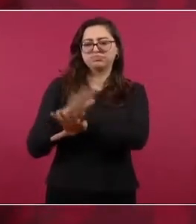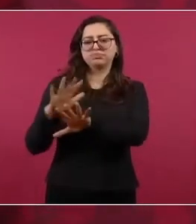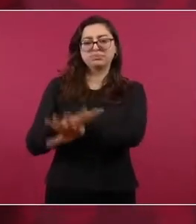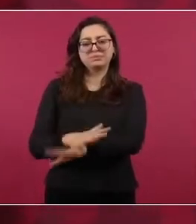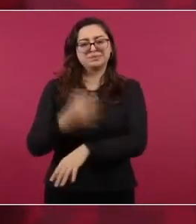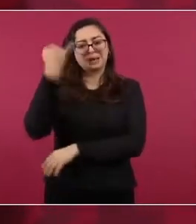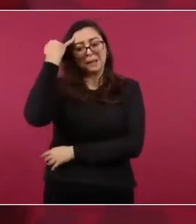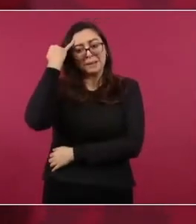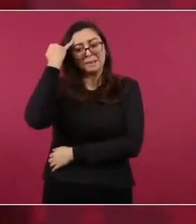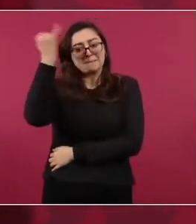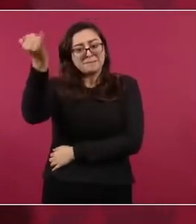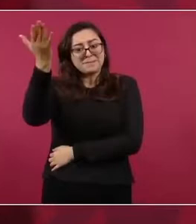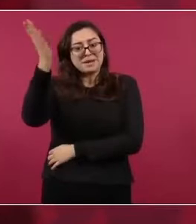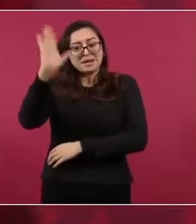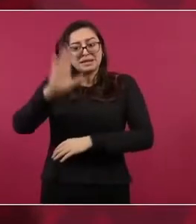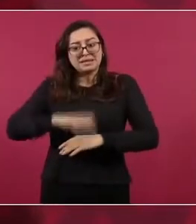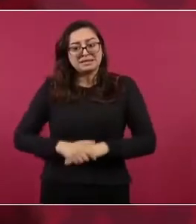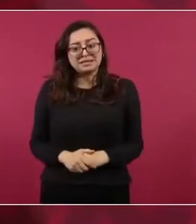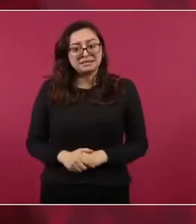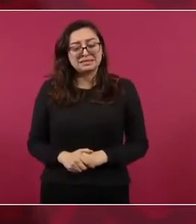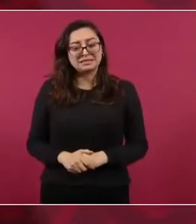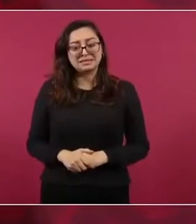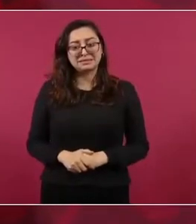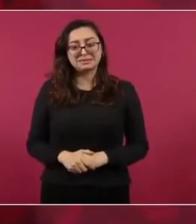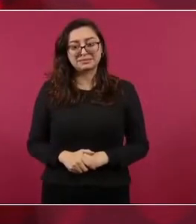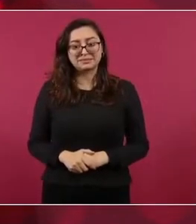Imagínense esta situación.